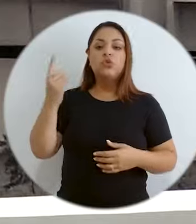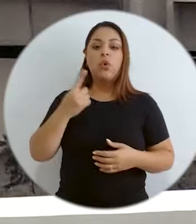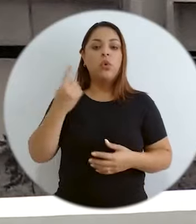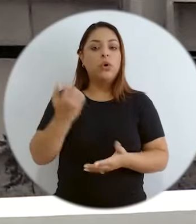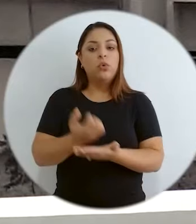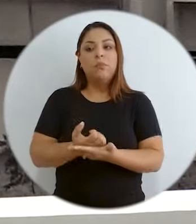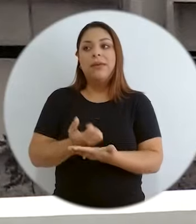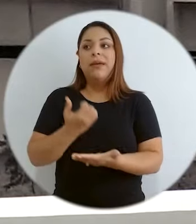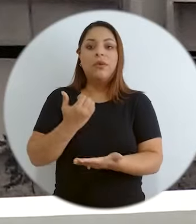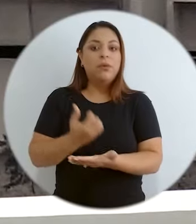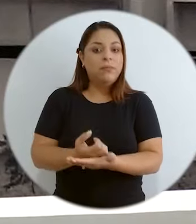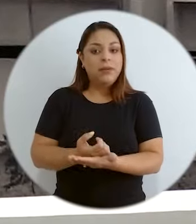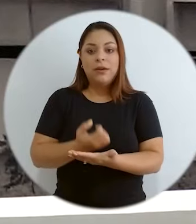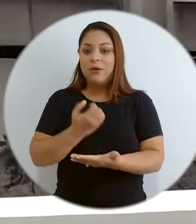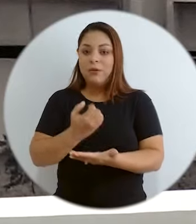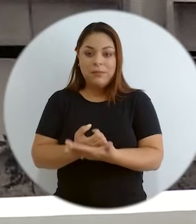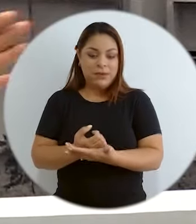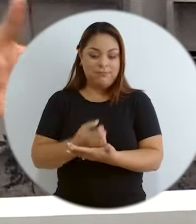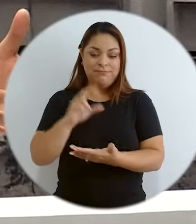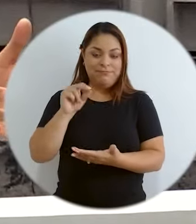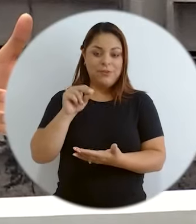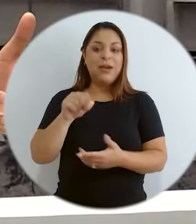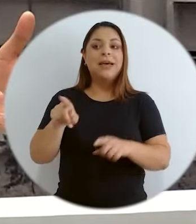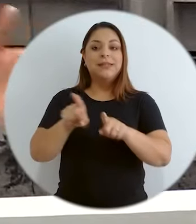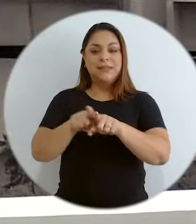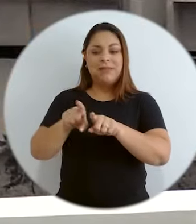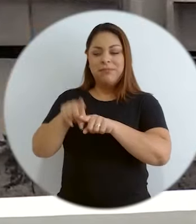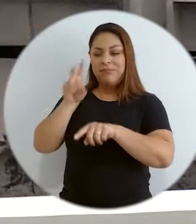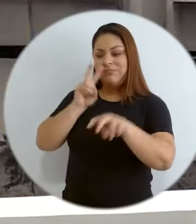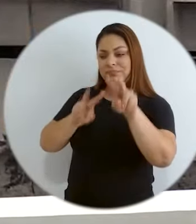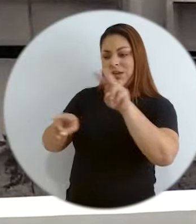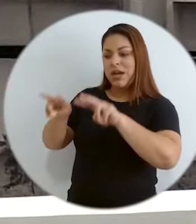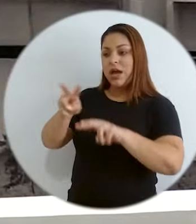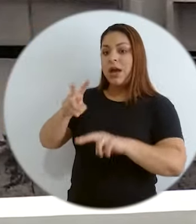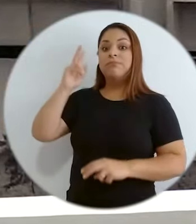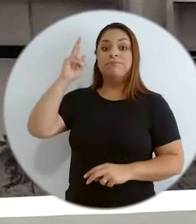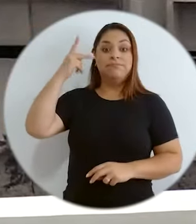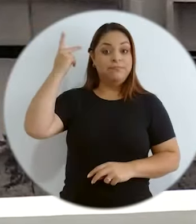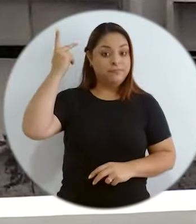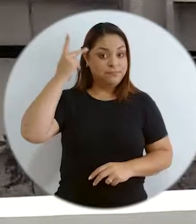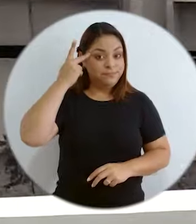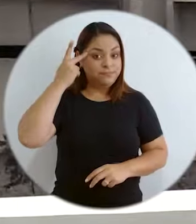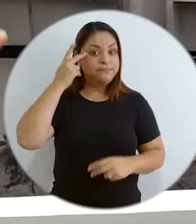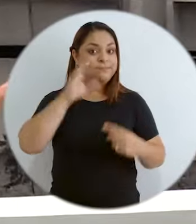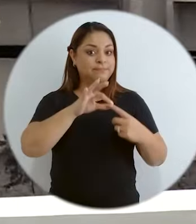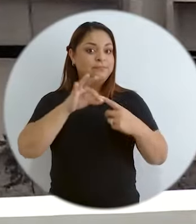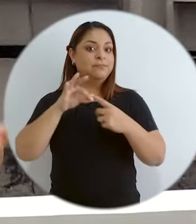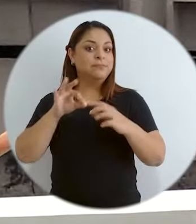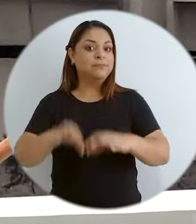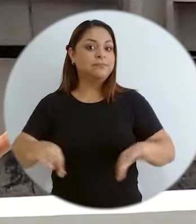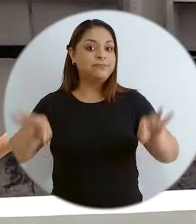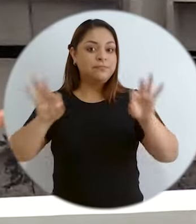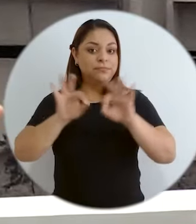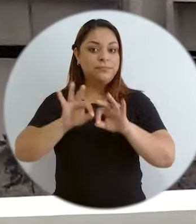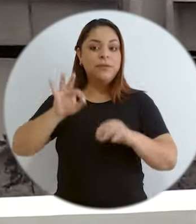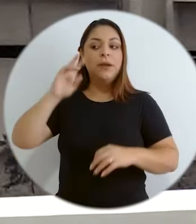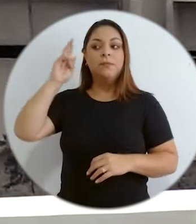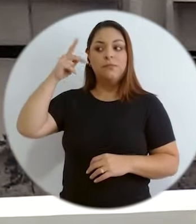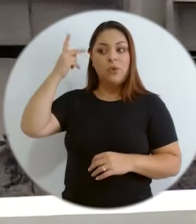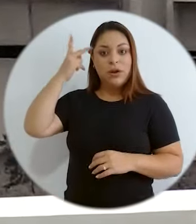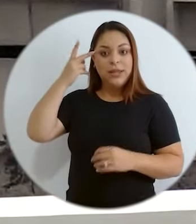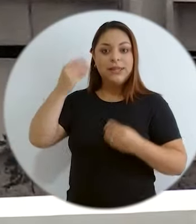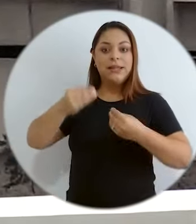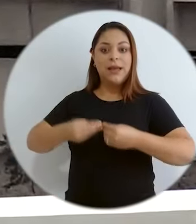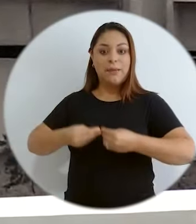con una mirada que no va solo desde la parte económica, con una mirada que va desde el componente político, que es